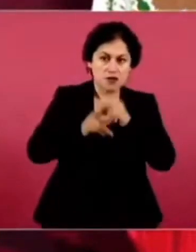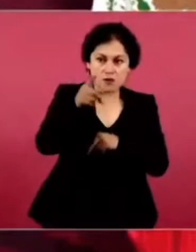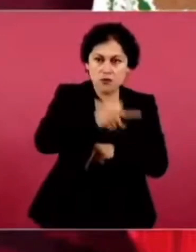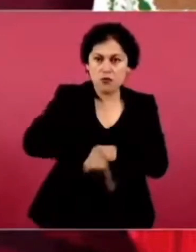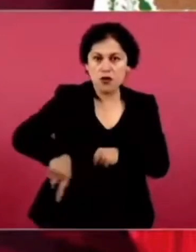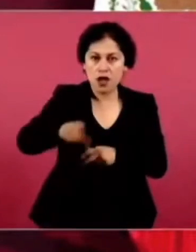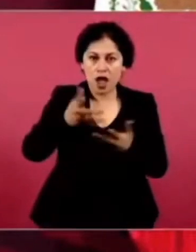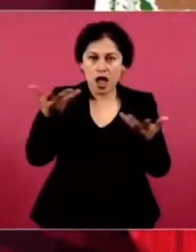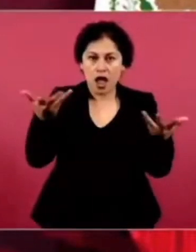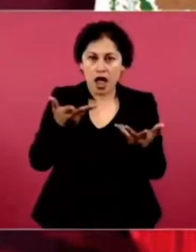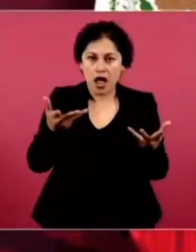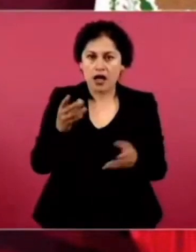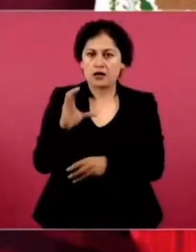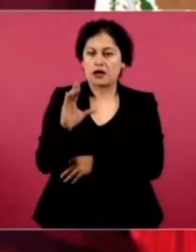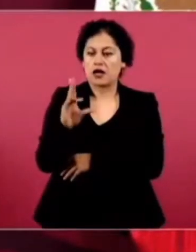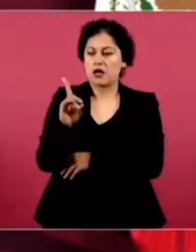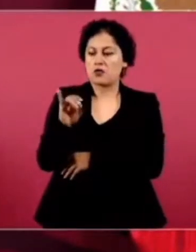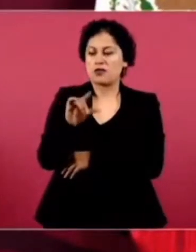Militares.